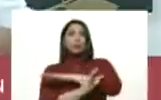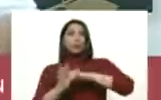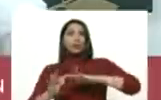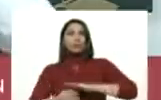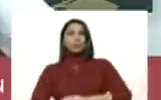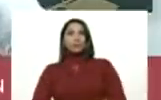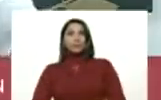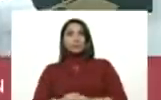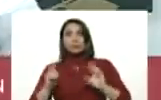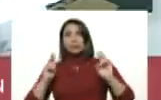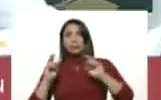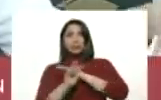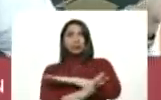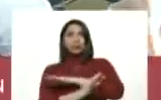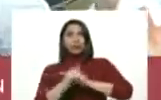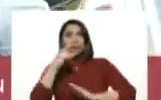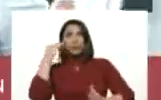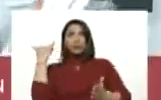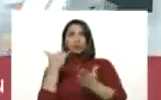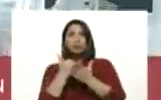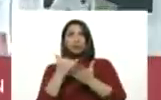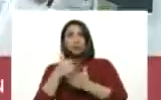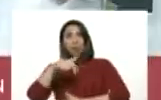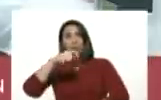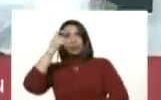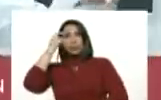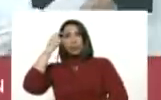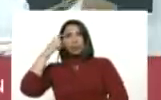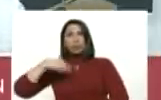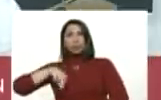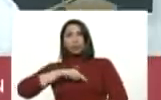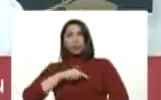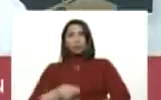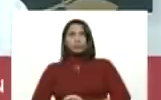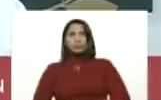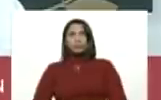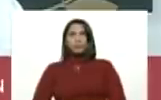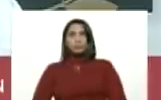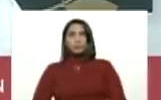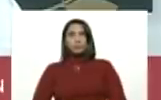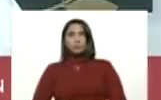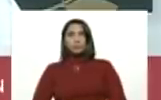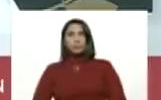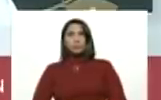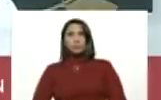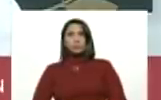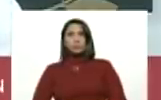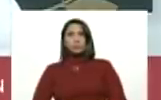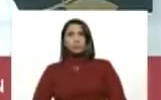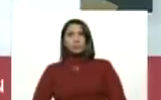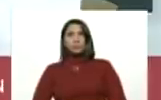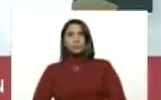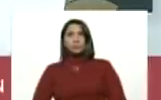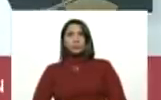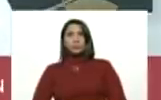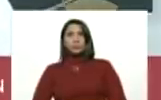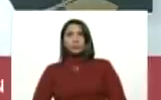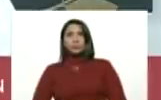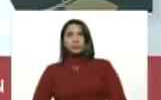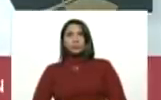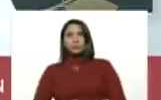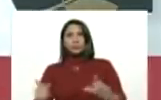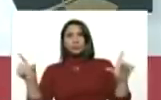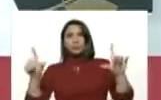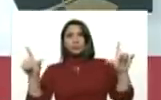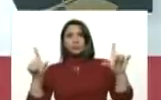Del tema frontera. Fíjense ustedes, el día de hoy estamos llegando, si me la ponen en pantalla, me gustaría. Estamos